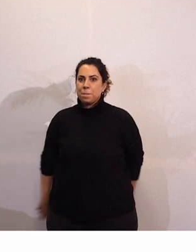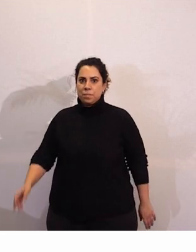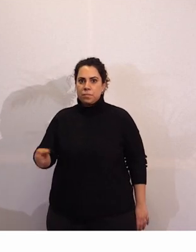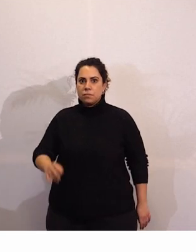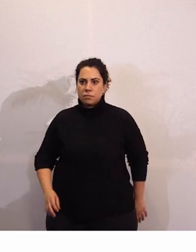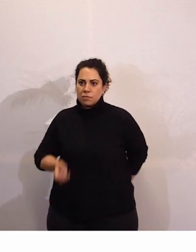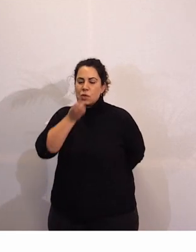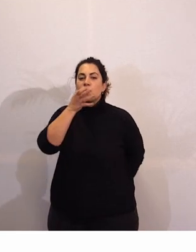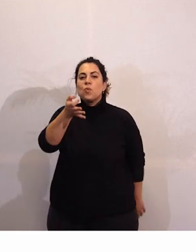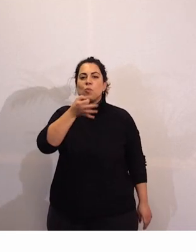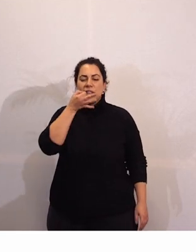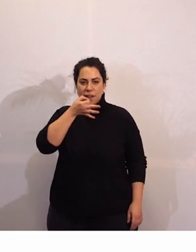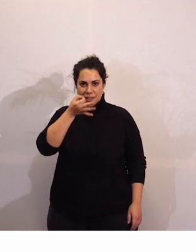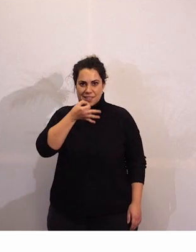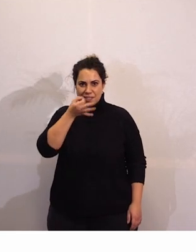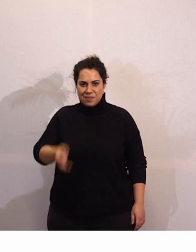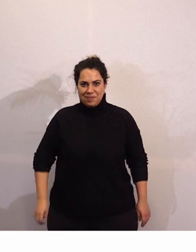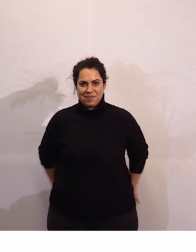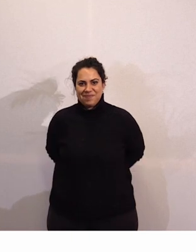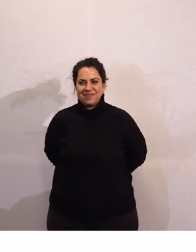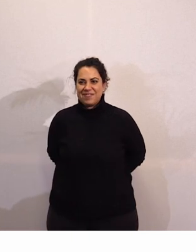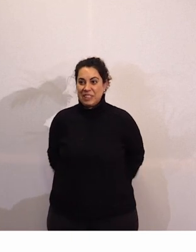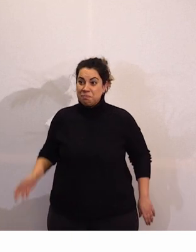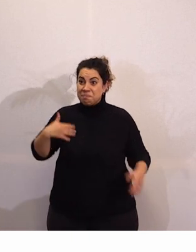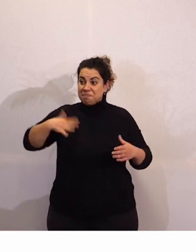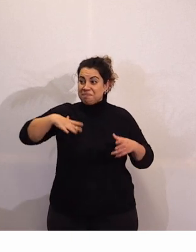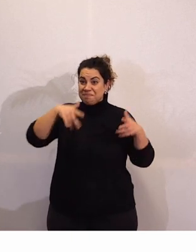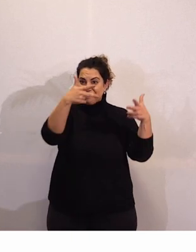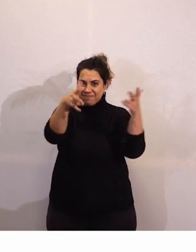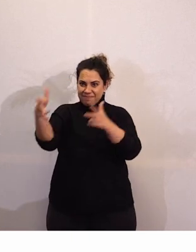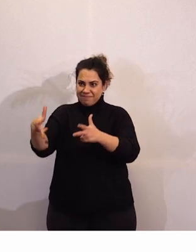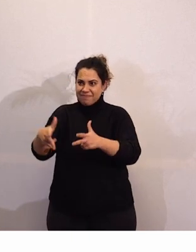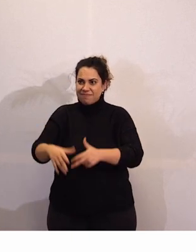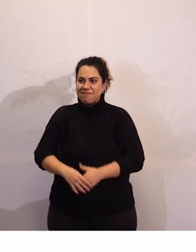Buenas tardes. Vayan tomando asiento, por favor.